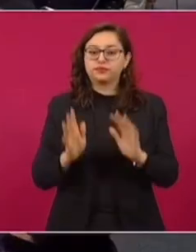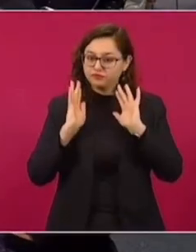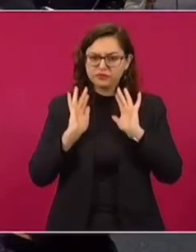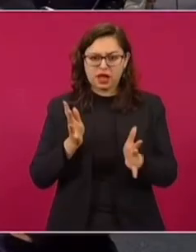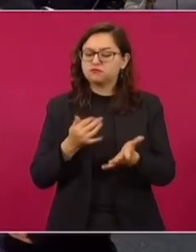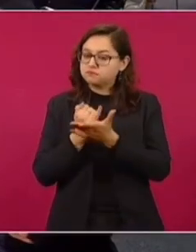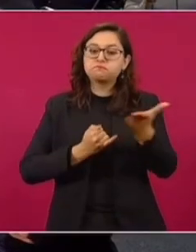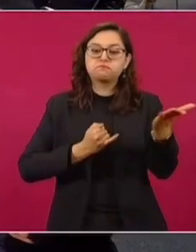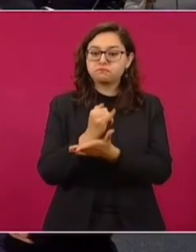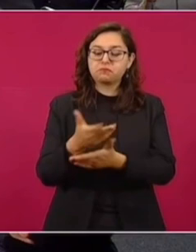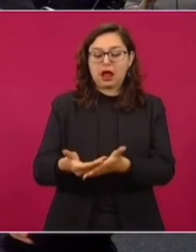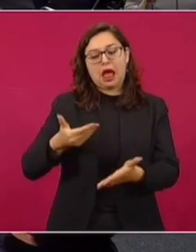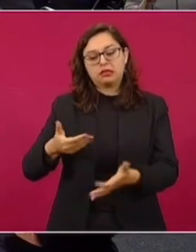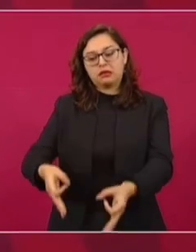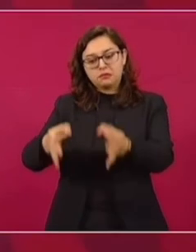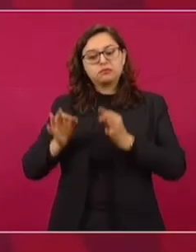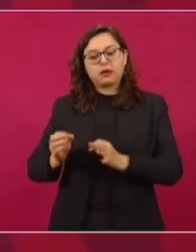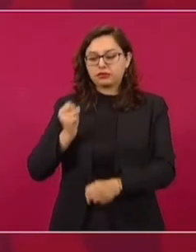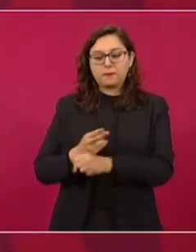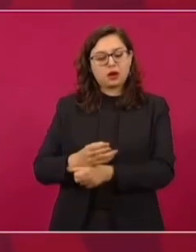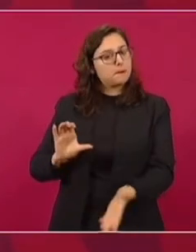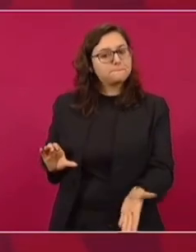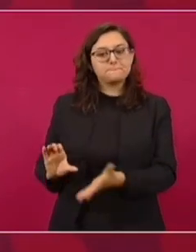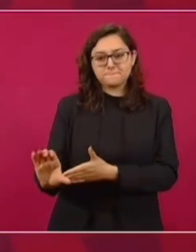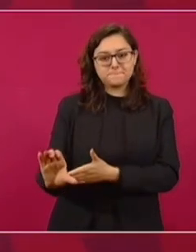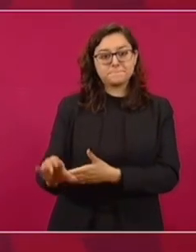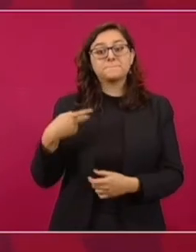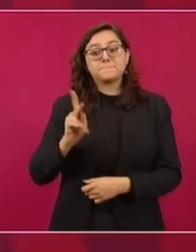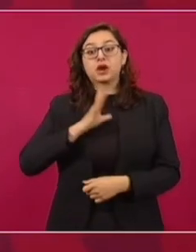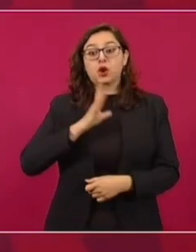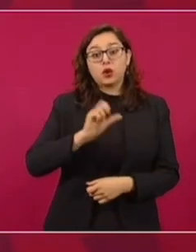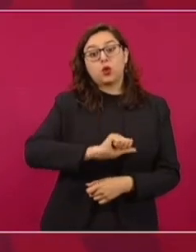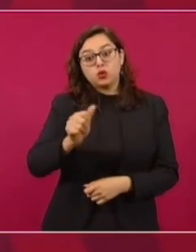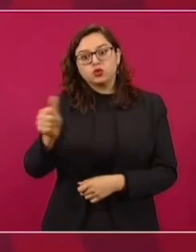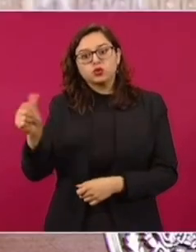decidió entregar por adelantado. Pero hay otras cosas.